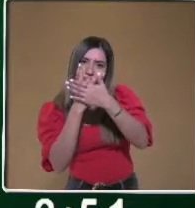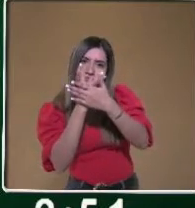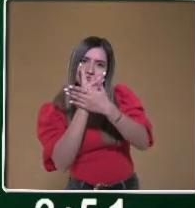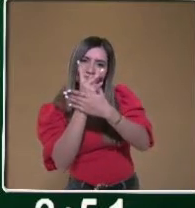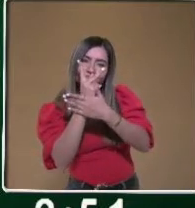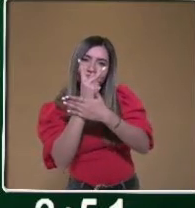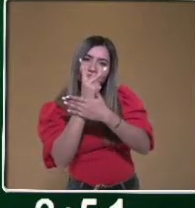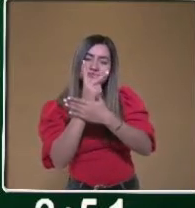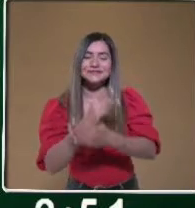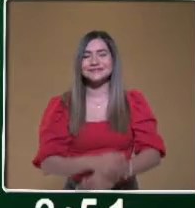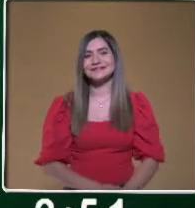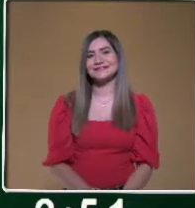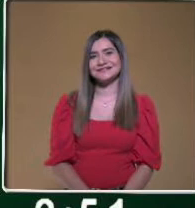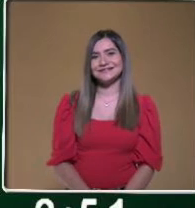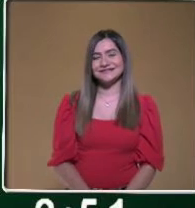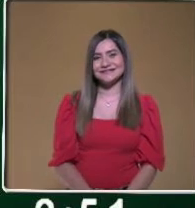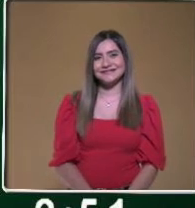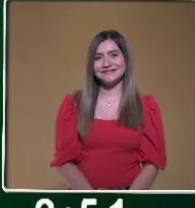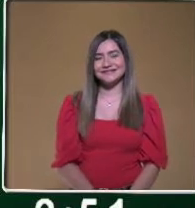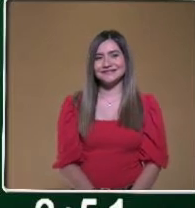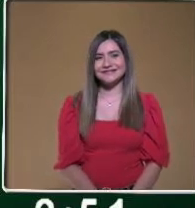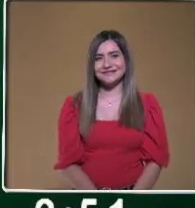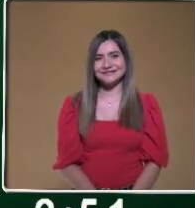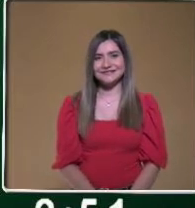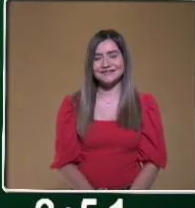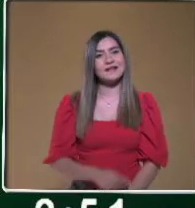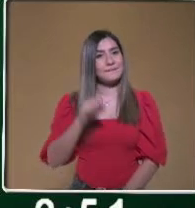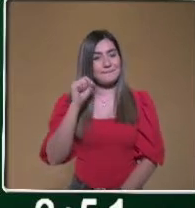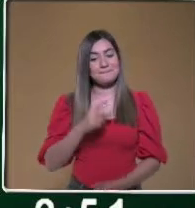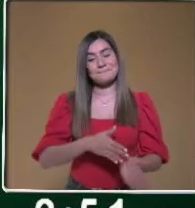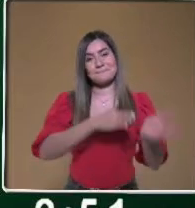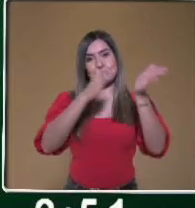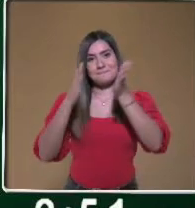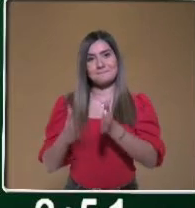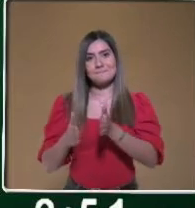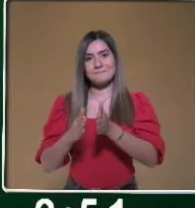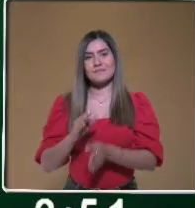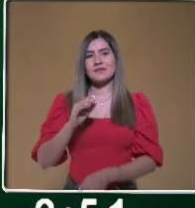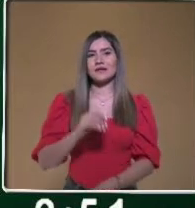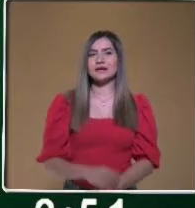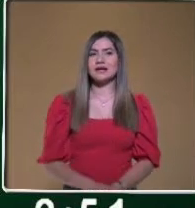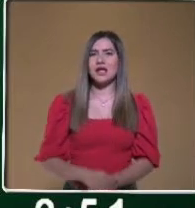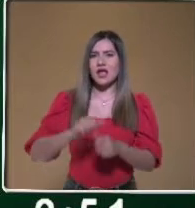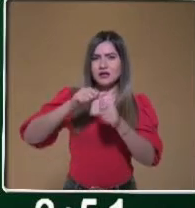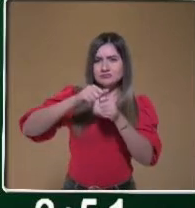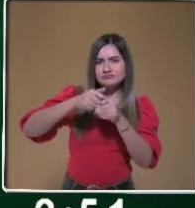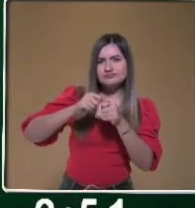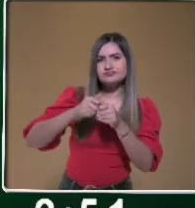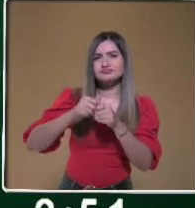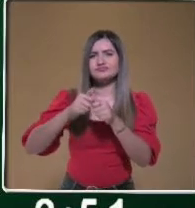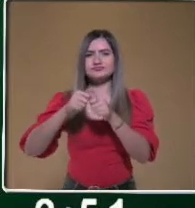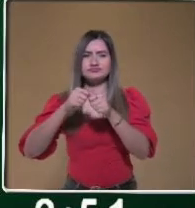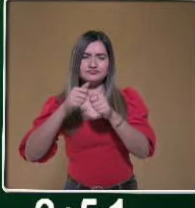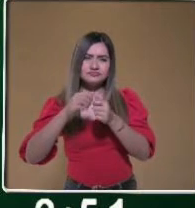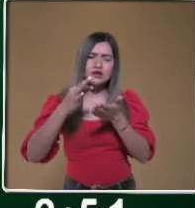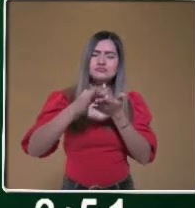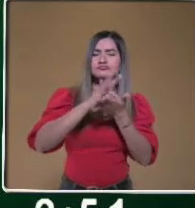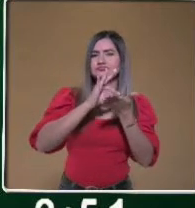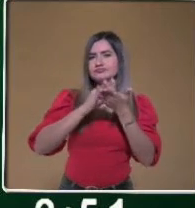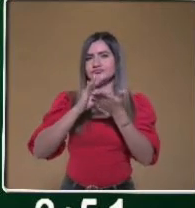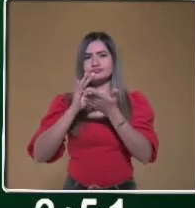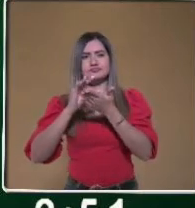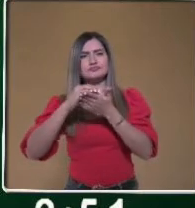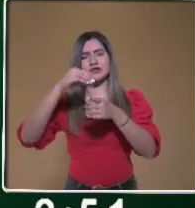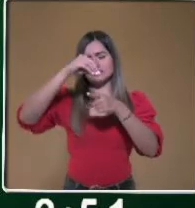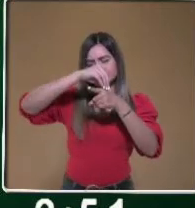lo obtenemos en una vaina. También tenemos las habas, las lentejas, los chícharos, entre muchos